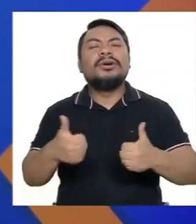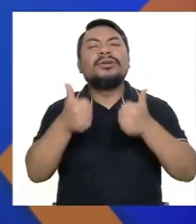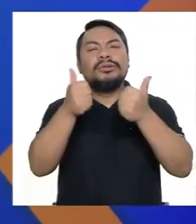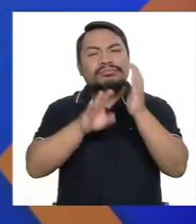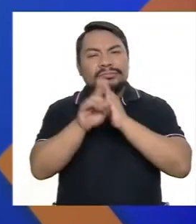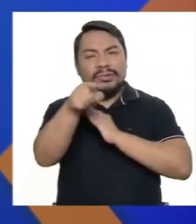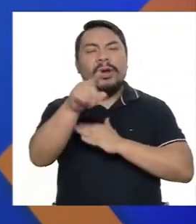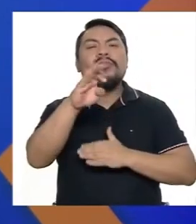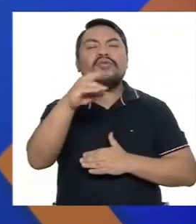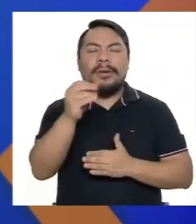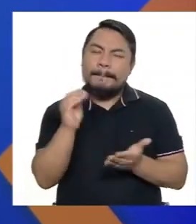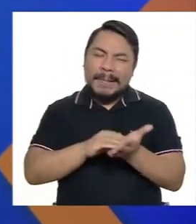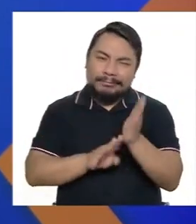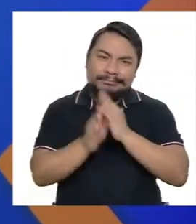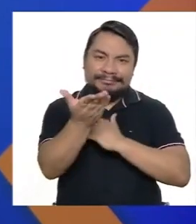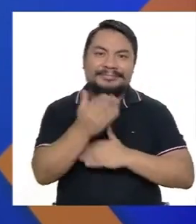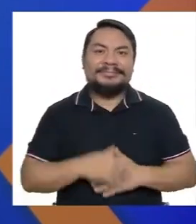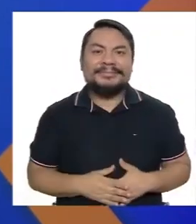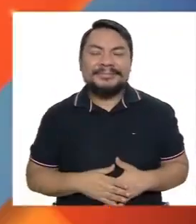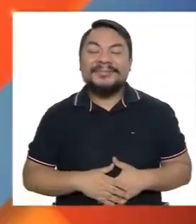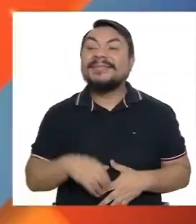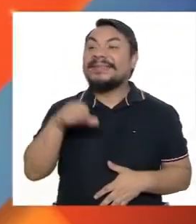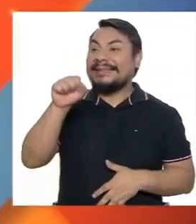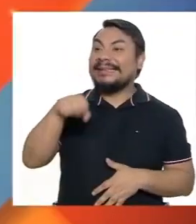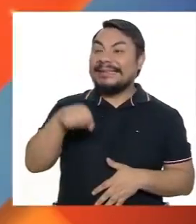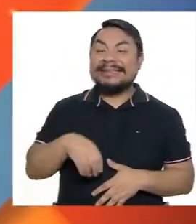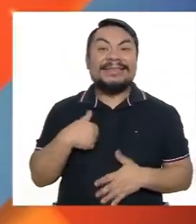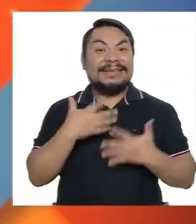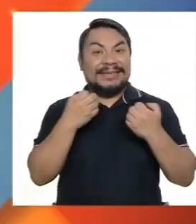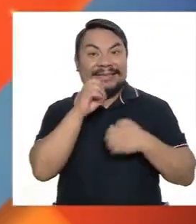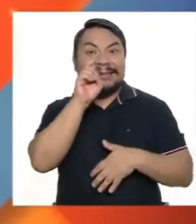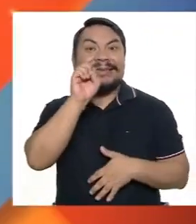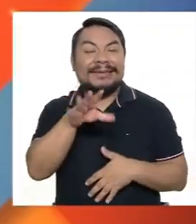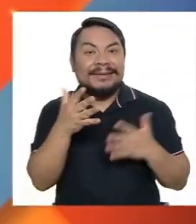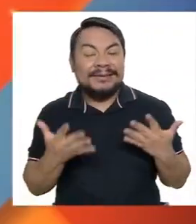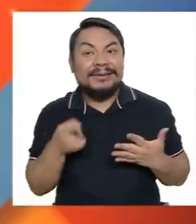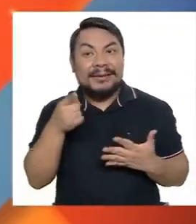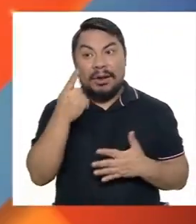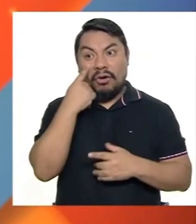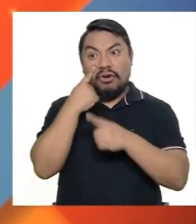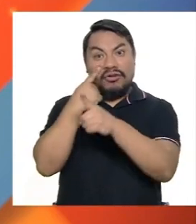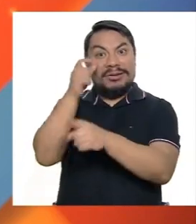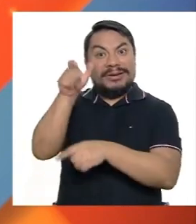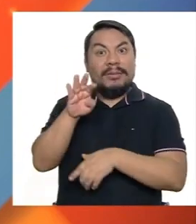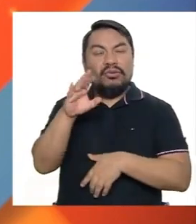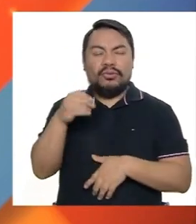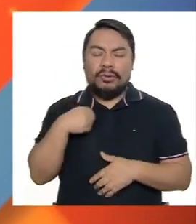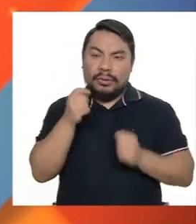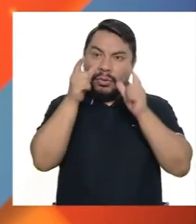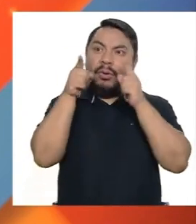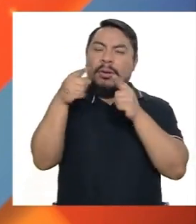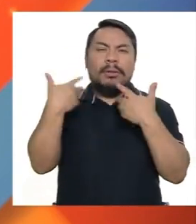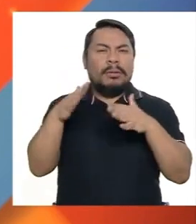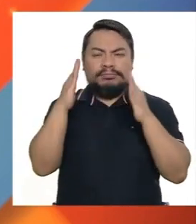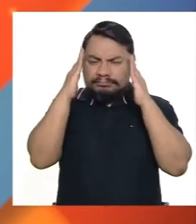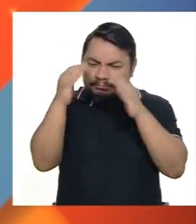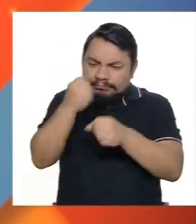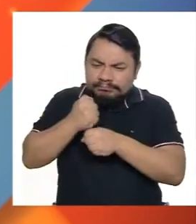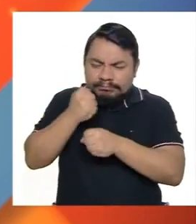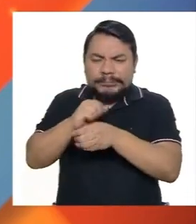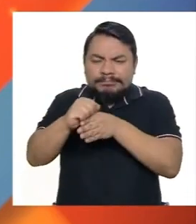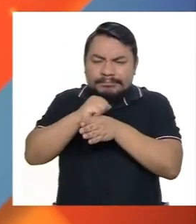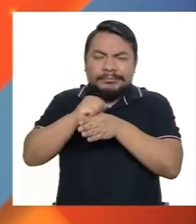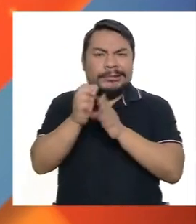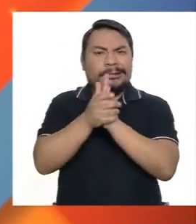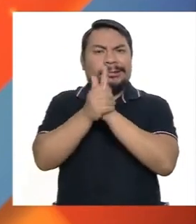Muchos éxitos, Bruno. Vamos por más. Así es, Gina. Y quiero comentarte que al conocerlo, me impresionó su dedicación